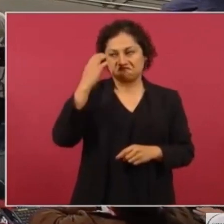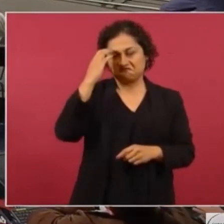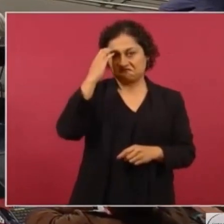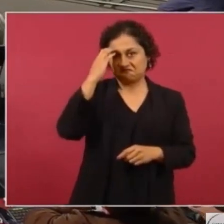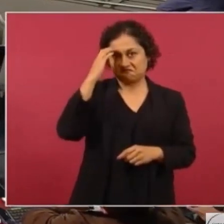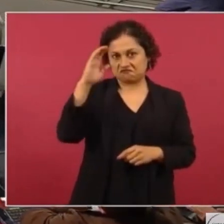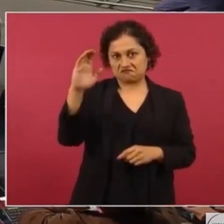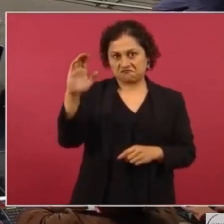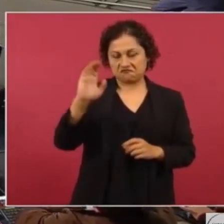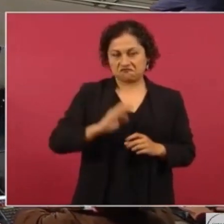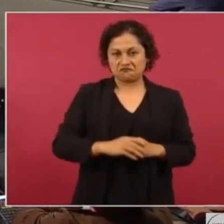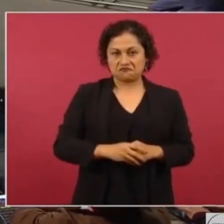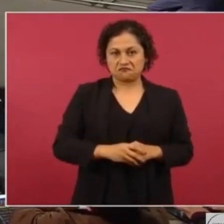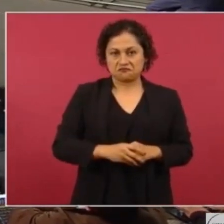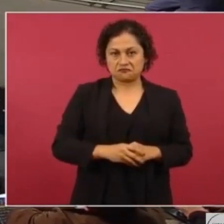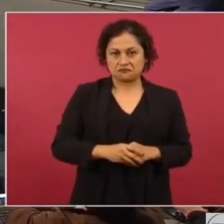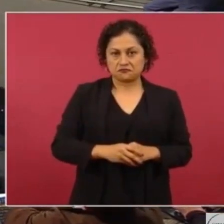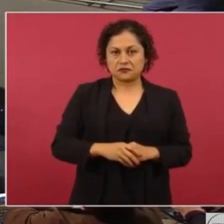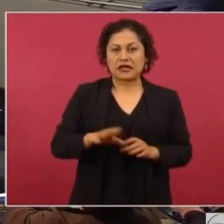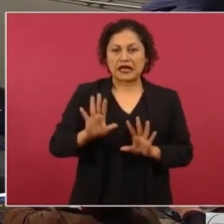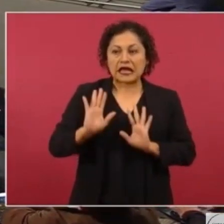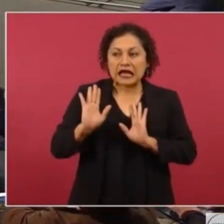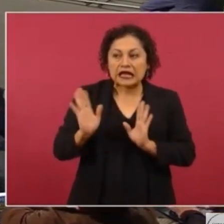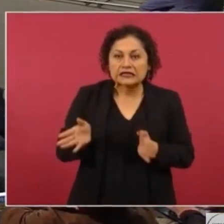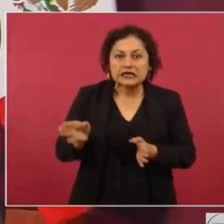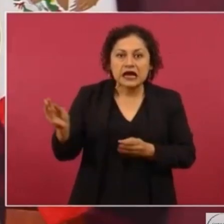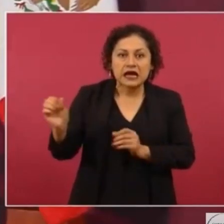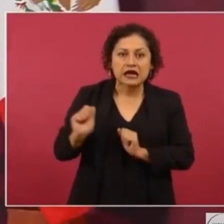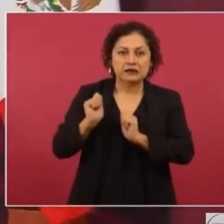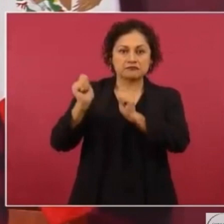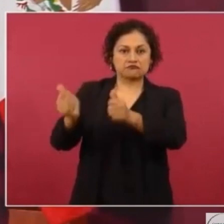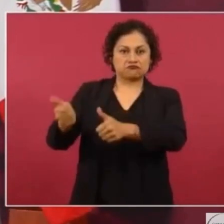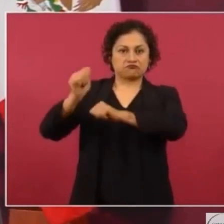Ya estando en el cargo lo conocí.